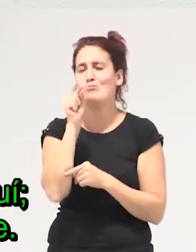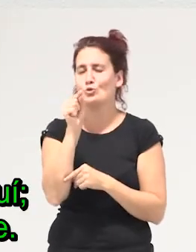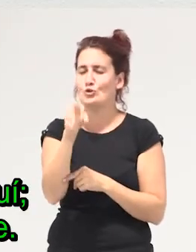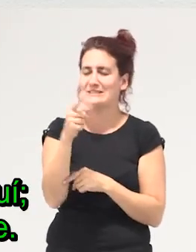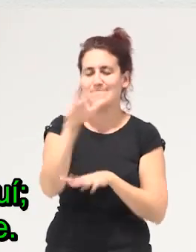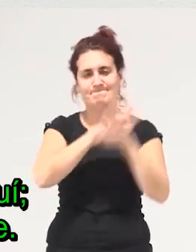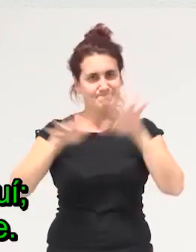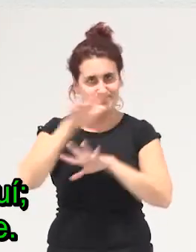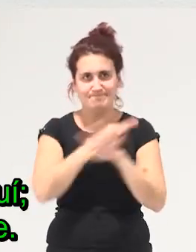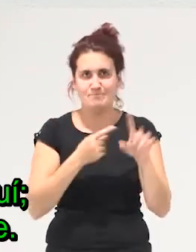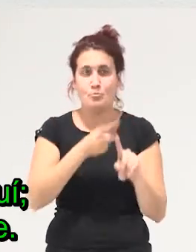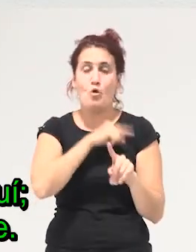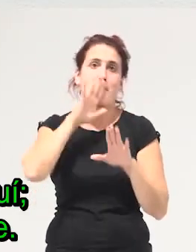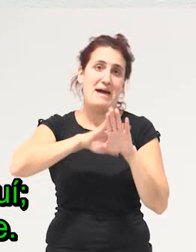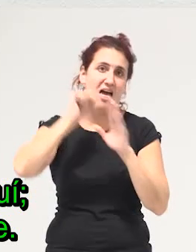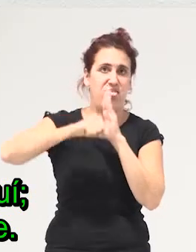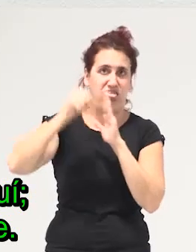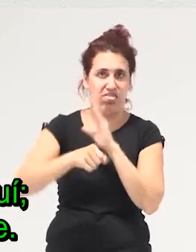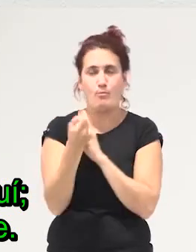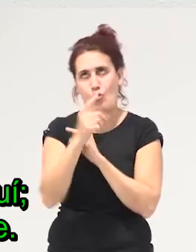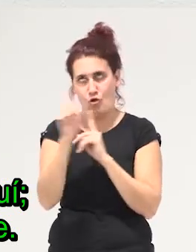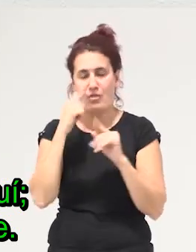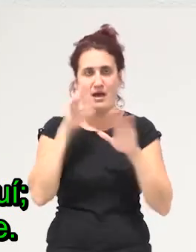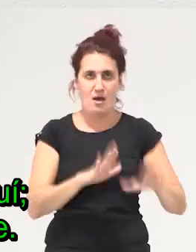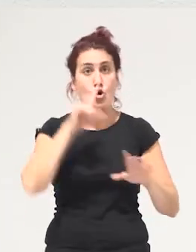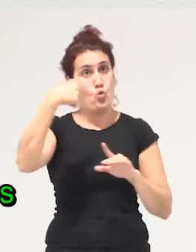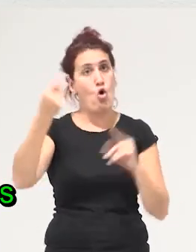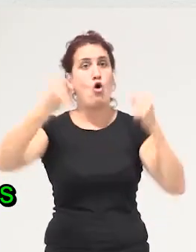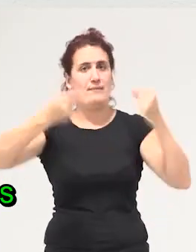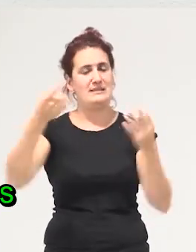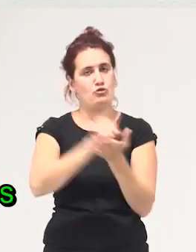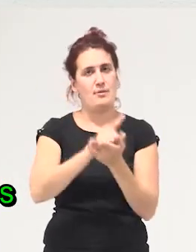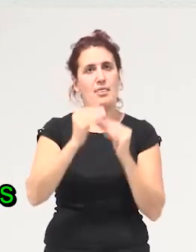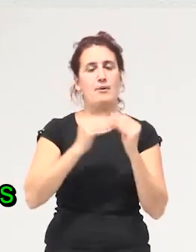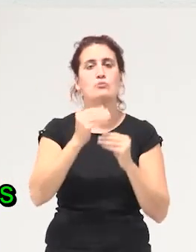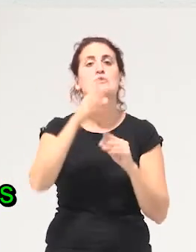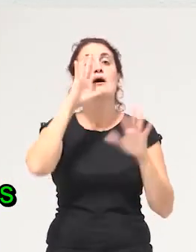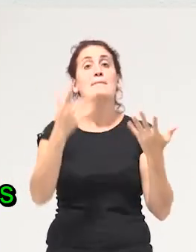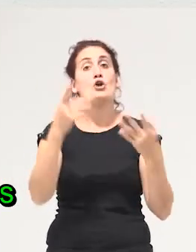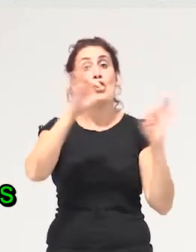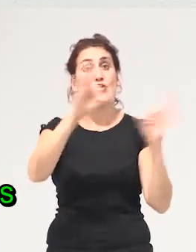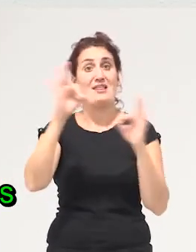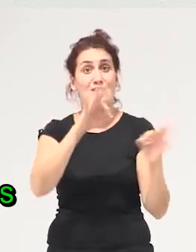farragoso y complejo para no enrollarme mucho lo dejo aquí si queréis luego lo retomamos en el debate pero la reorganización de los trabajos socialmente necesarios